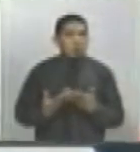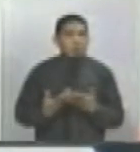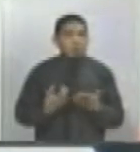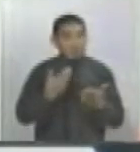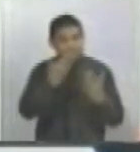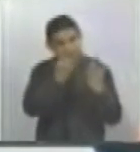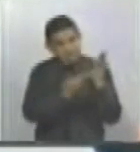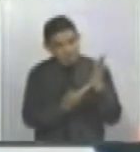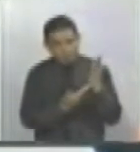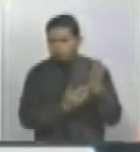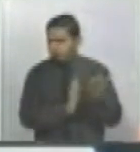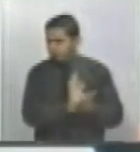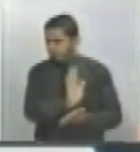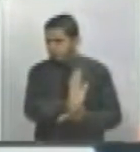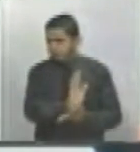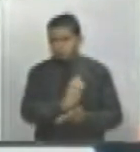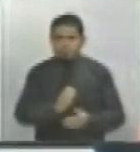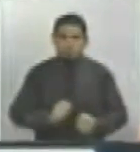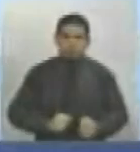de esa sentencia.